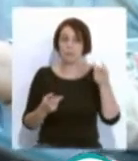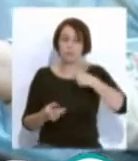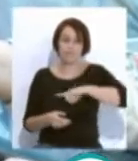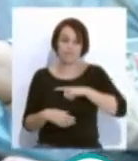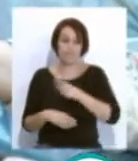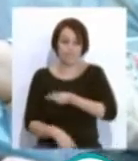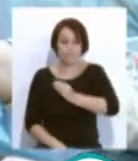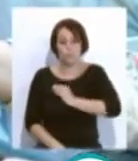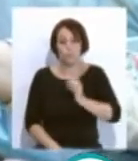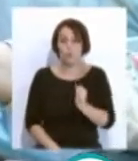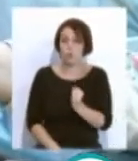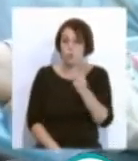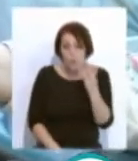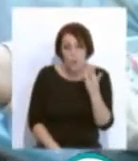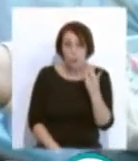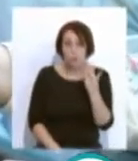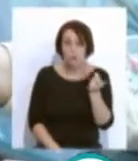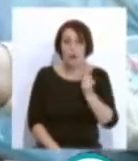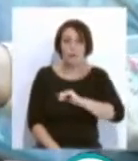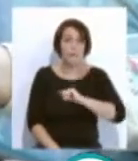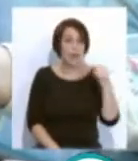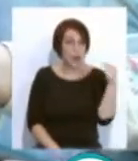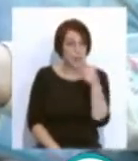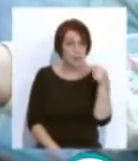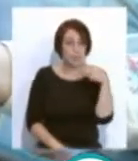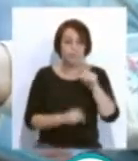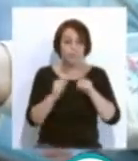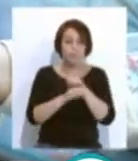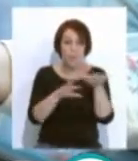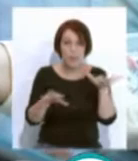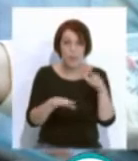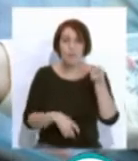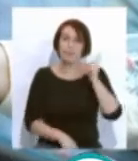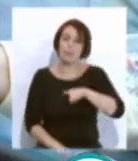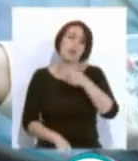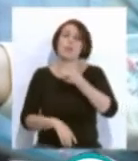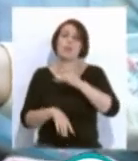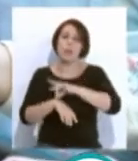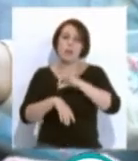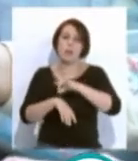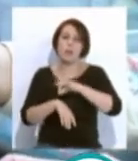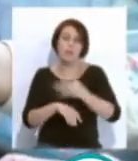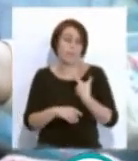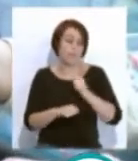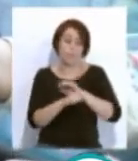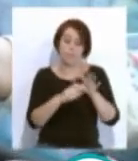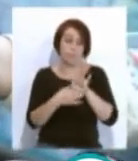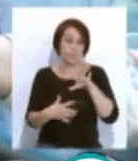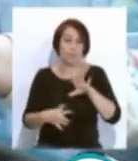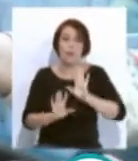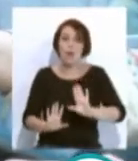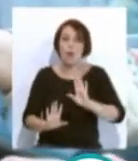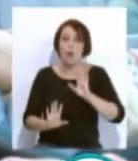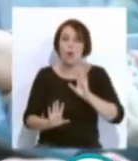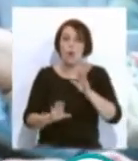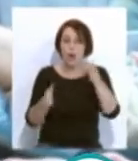lamentablemente, en números muy perjudiciales, tanto en la pandemia como en las patologías que no tienen que ver con el COVID, pero que no están